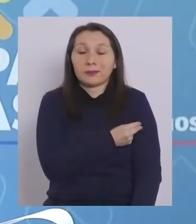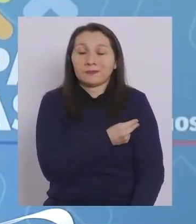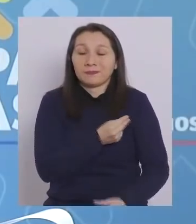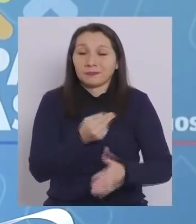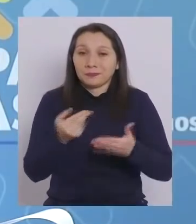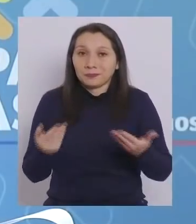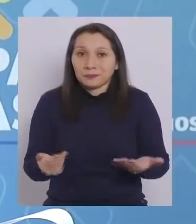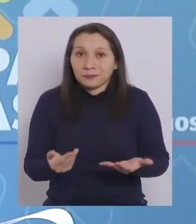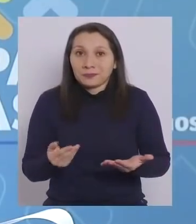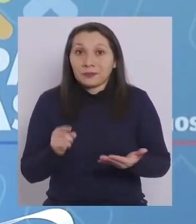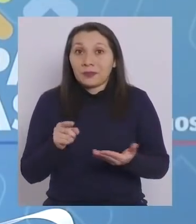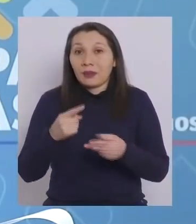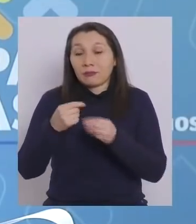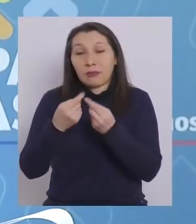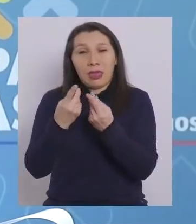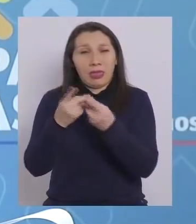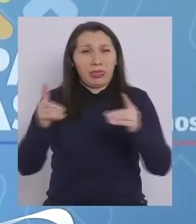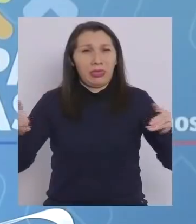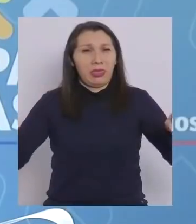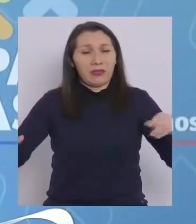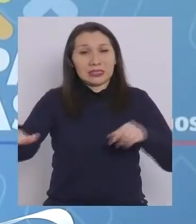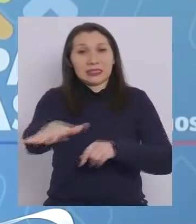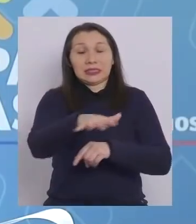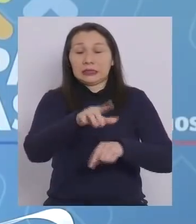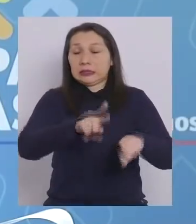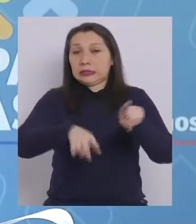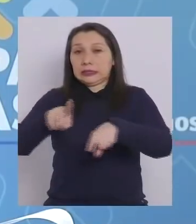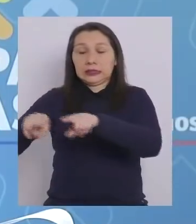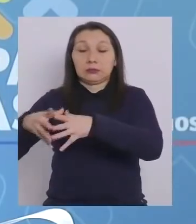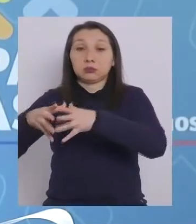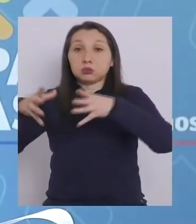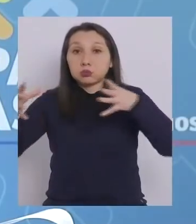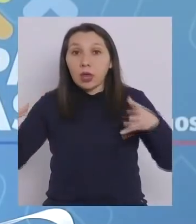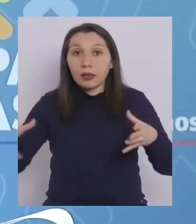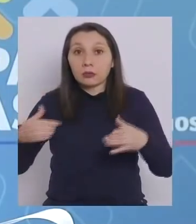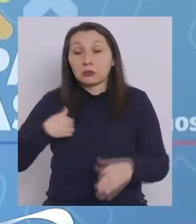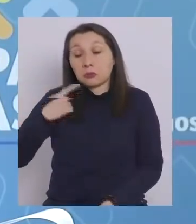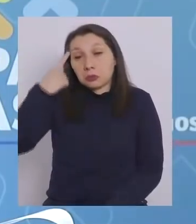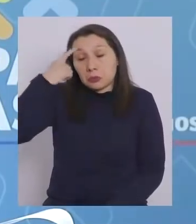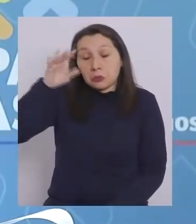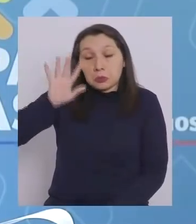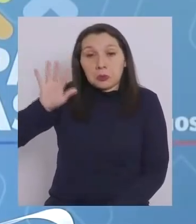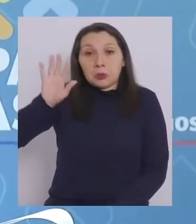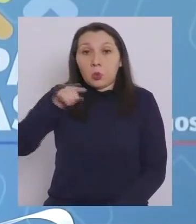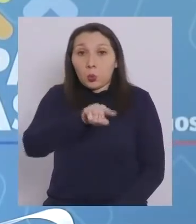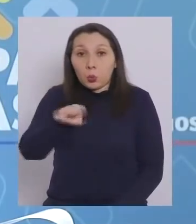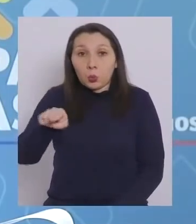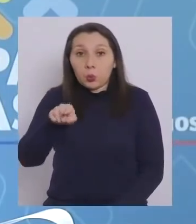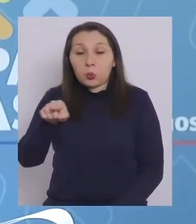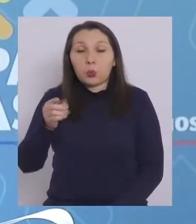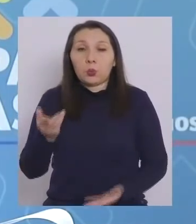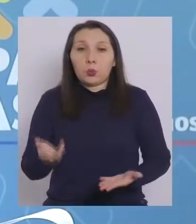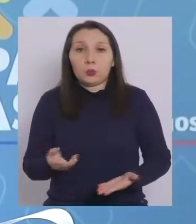la diversidad es muy grande. Me imagino que usted está,